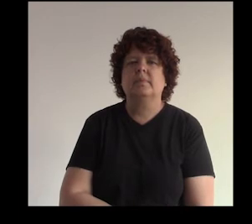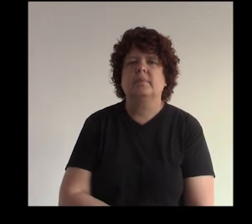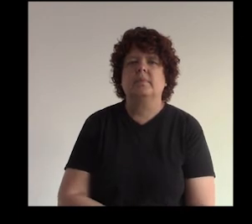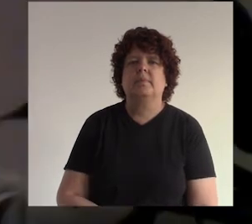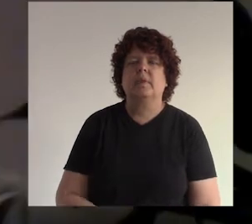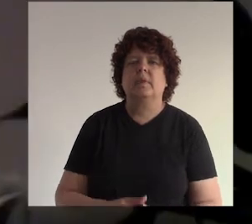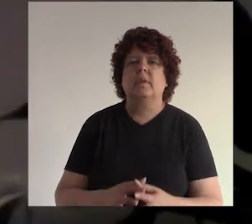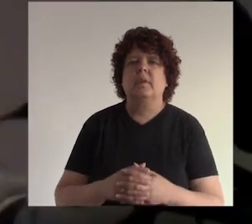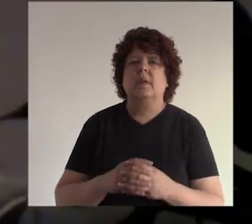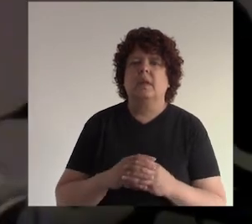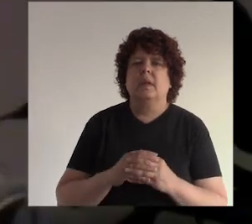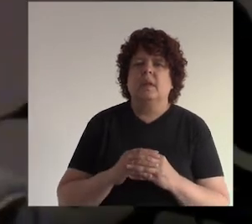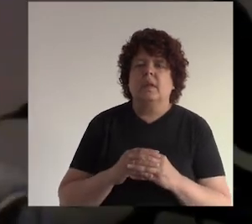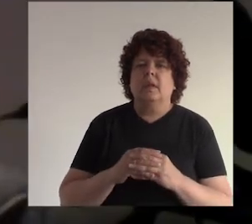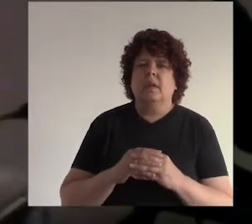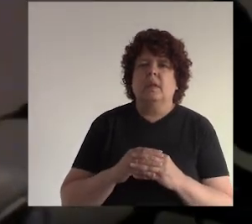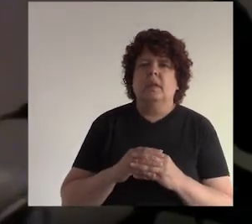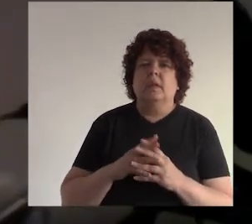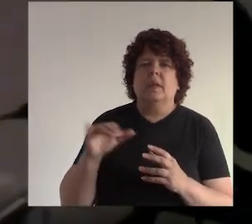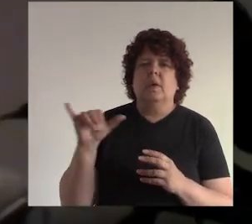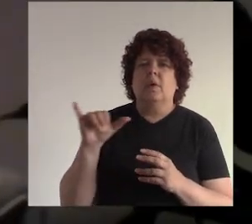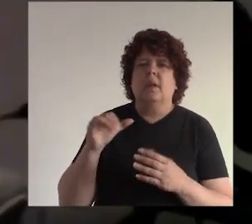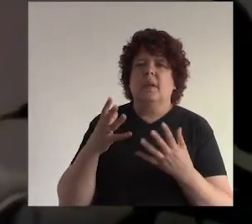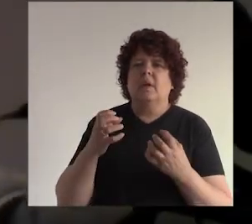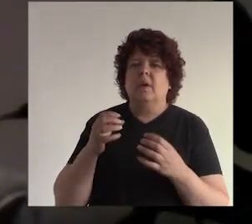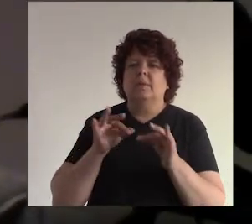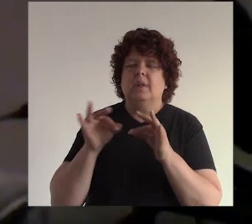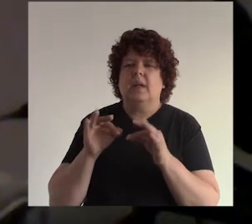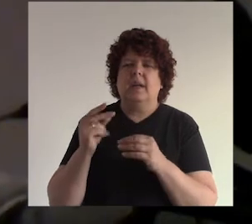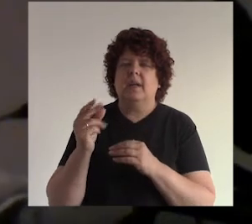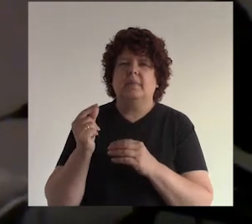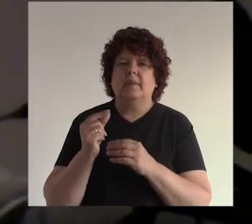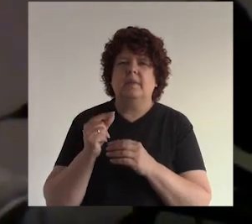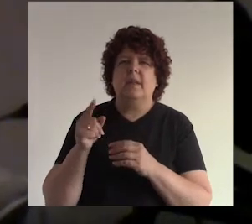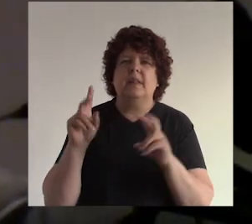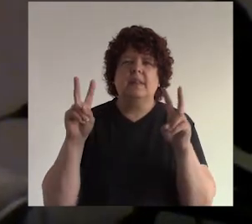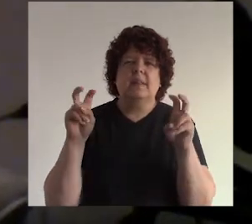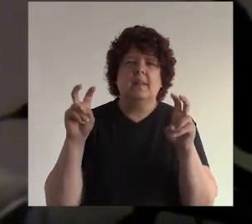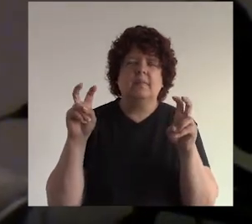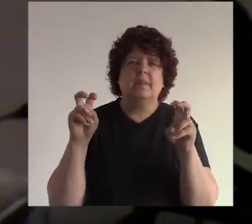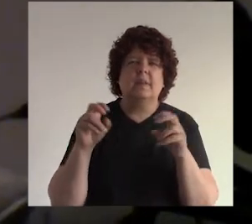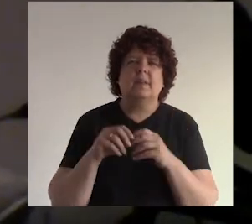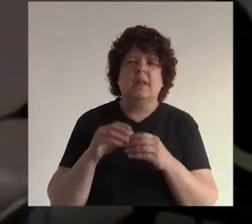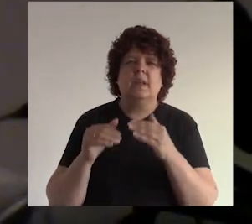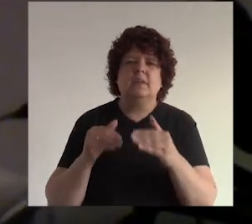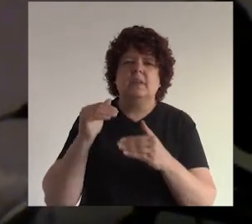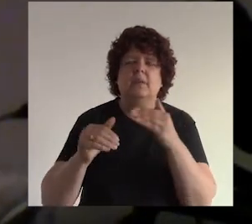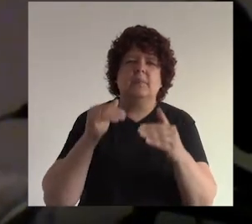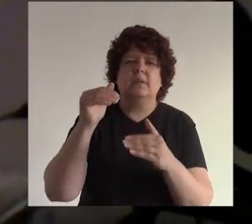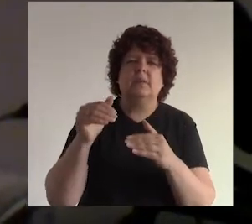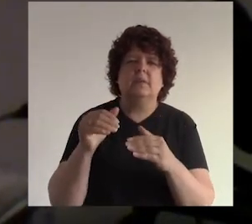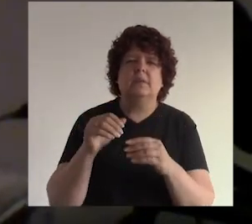ya ok pero de igual forma quiero abordarlo así rapidito el tema de los siguientes